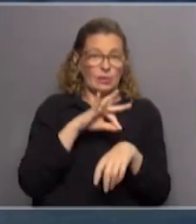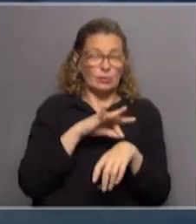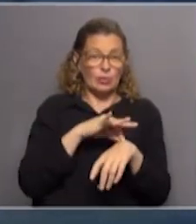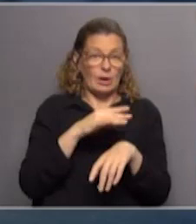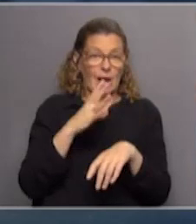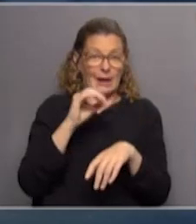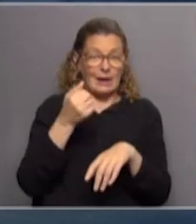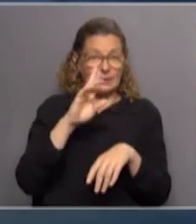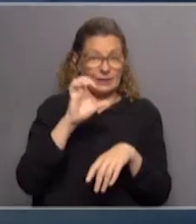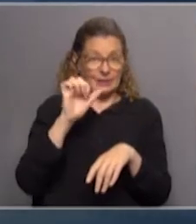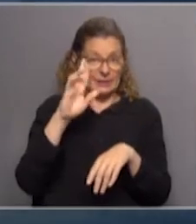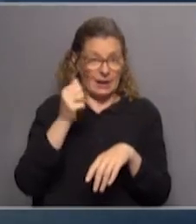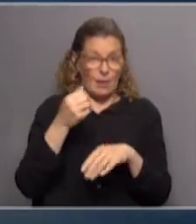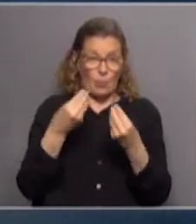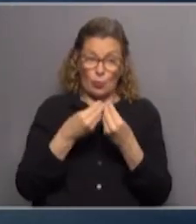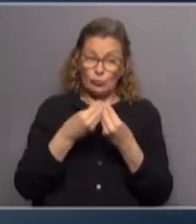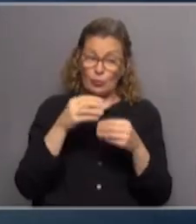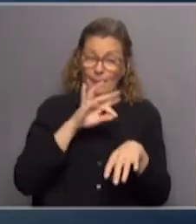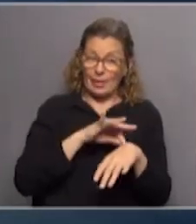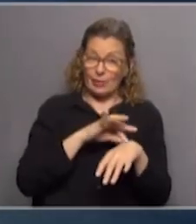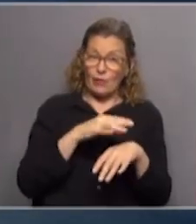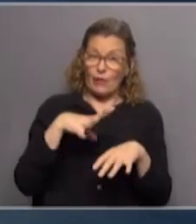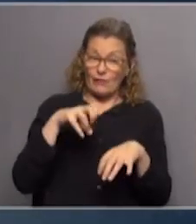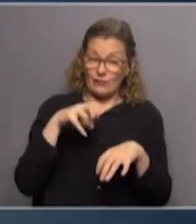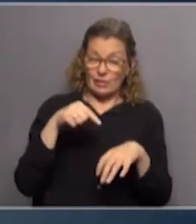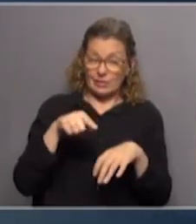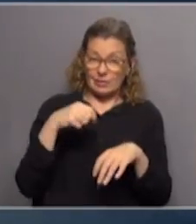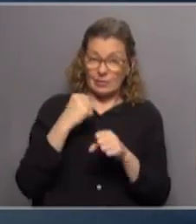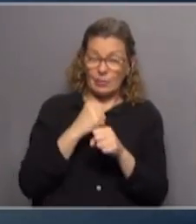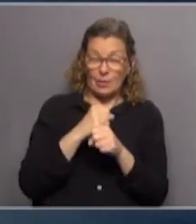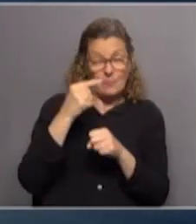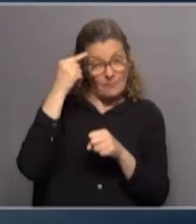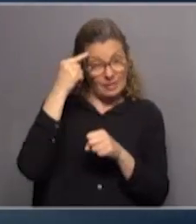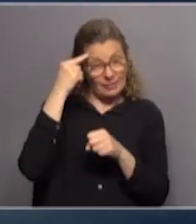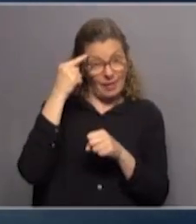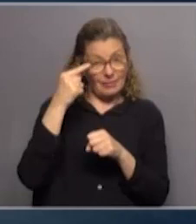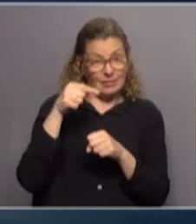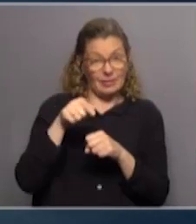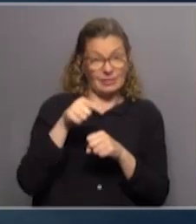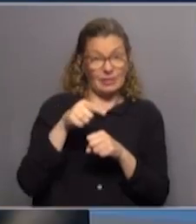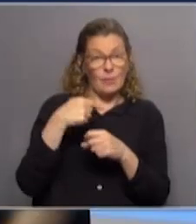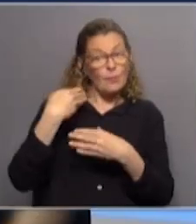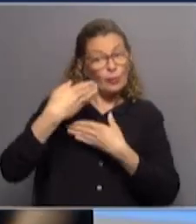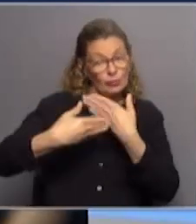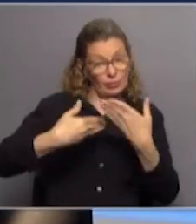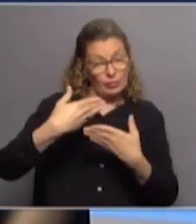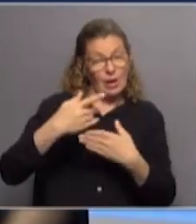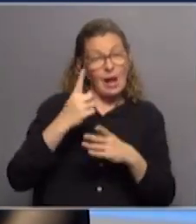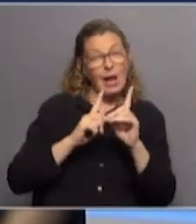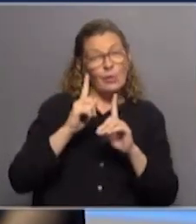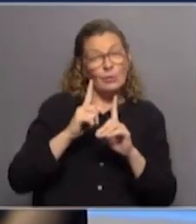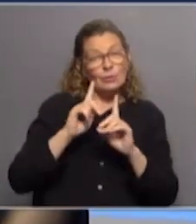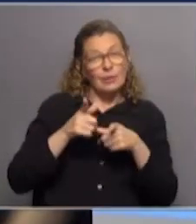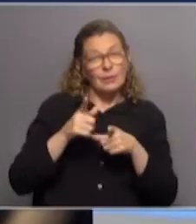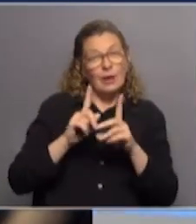Carrera pero hay muchos médicos que viven de este trabajo y hay que priorizarlos a ellos en este proceso también hay algunas